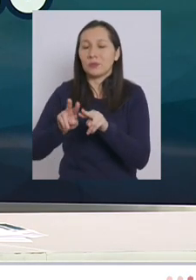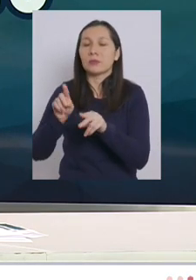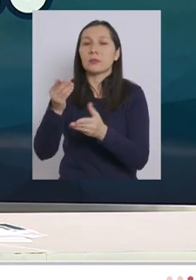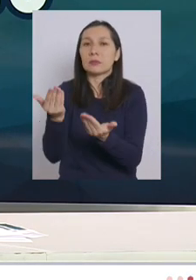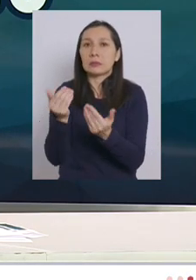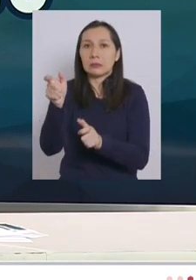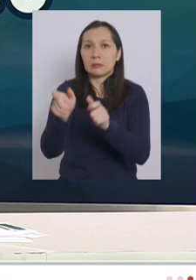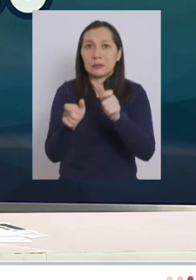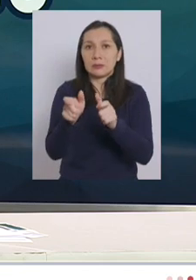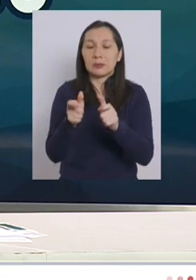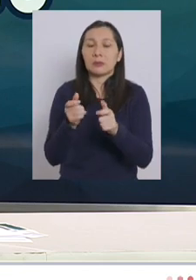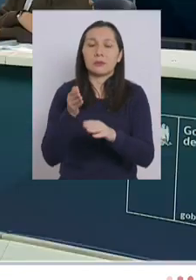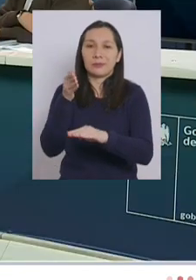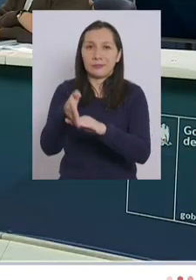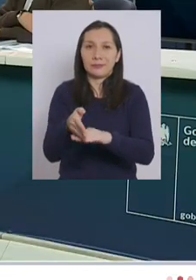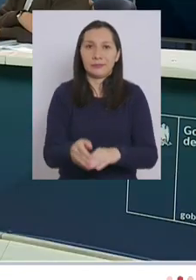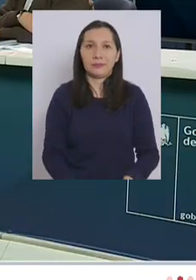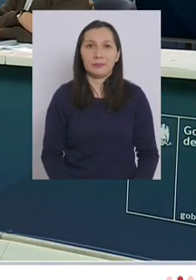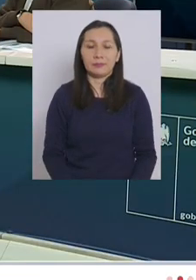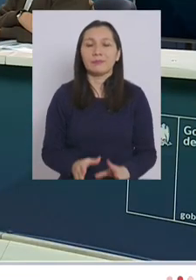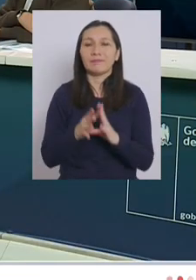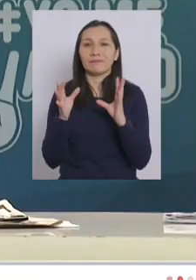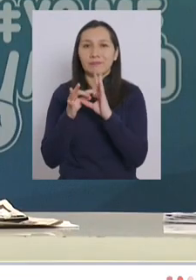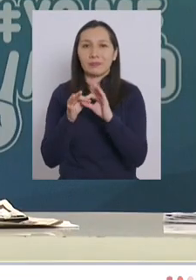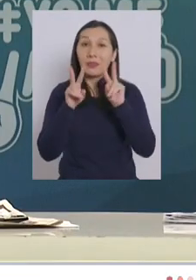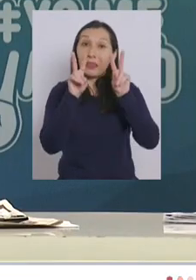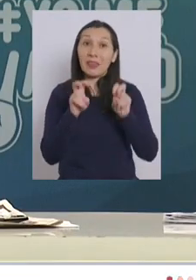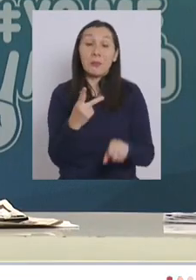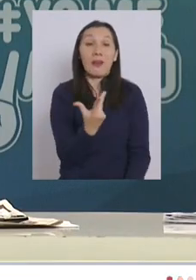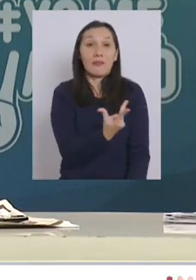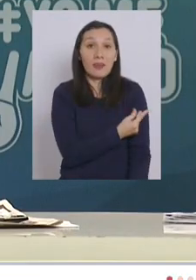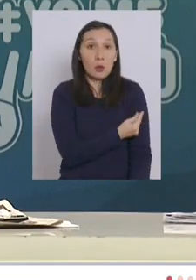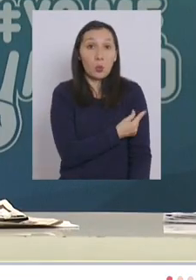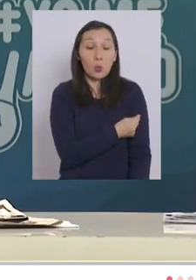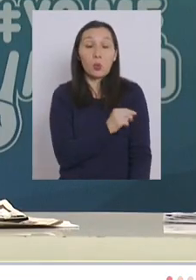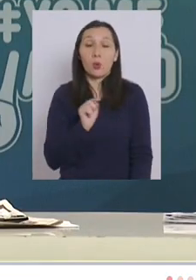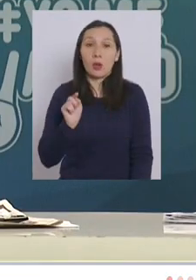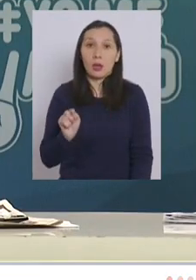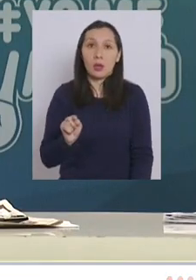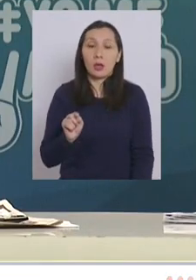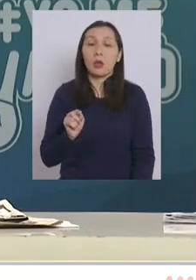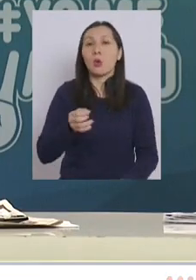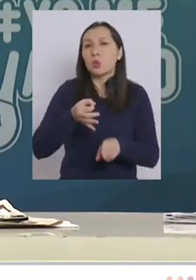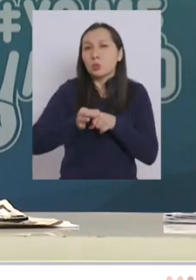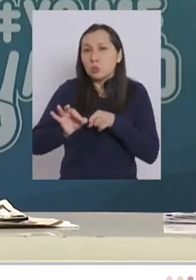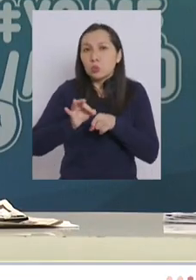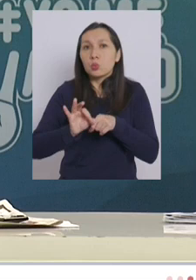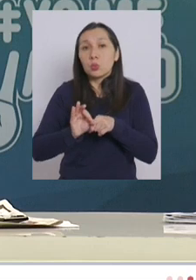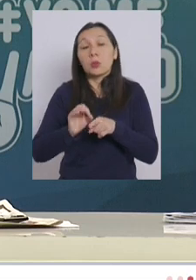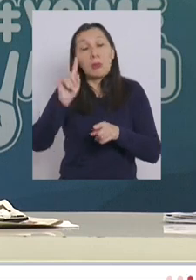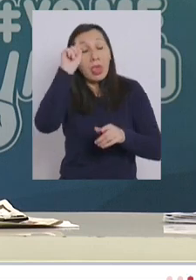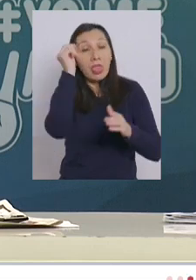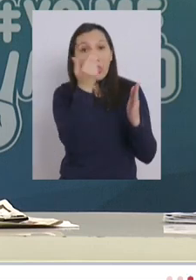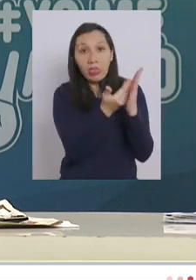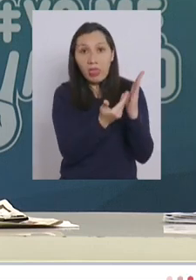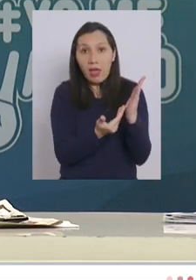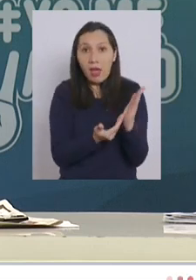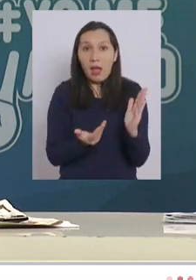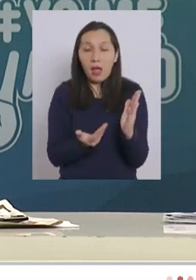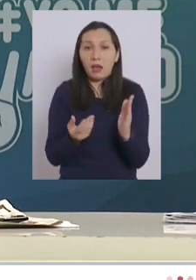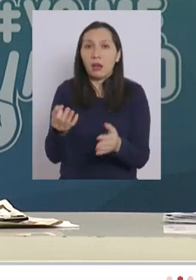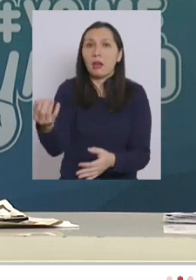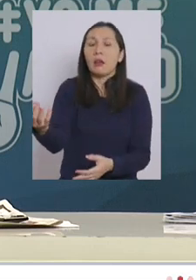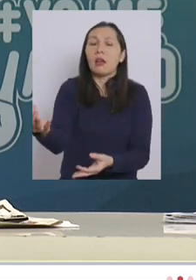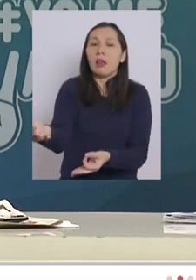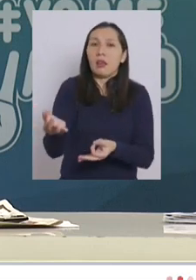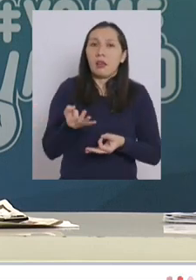requerimientos de la población muchas gracias con respecto a la vacunación es una sugerencia y una propuesta que nos ha